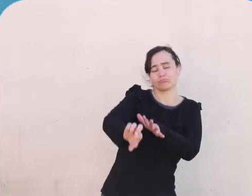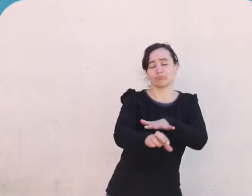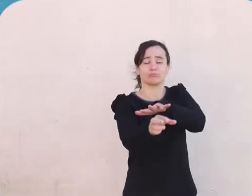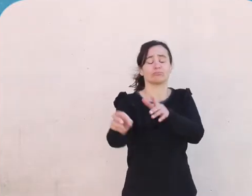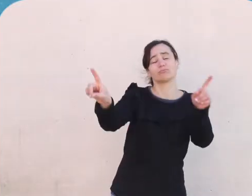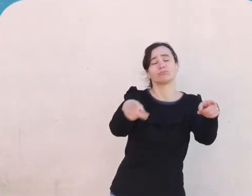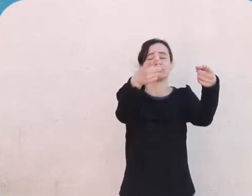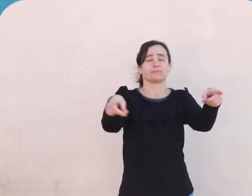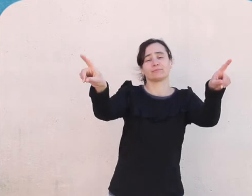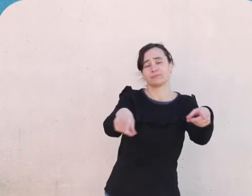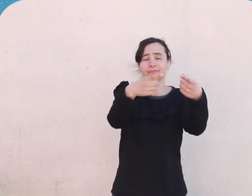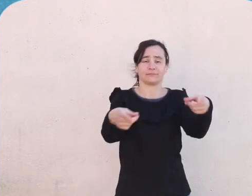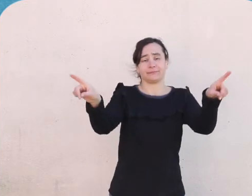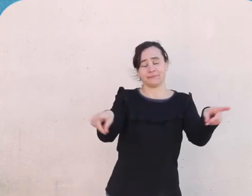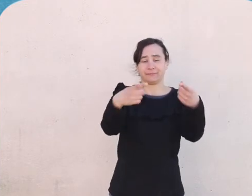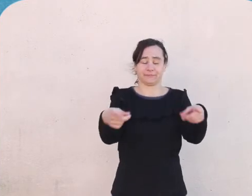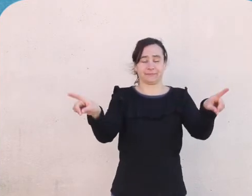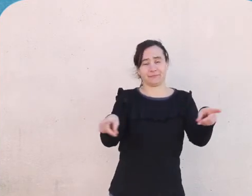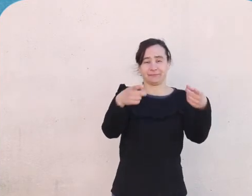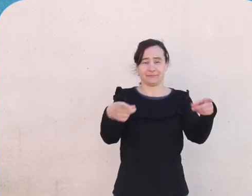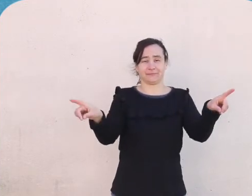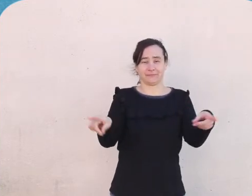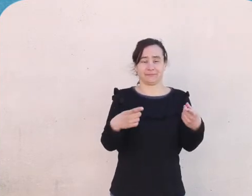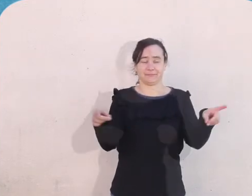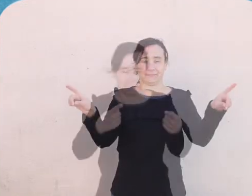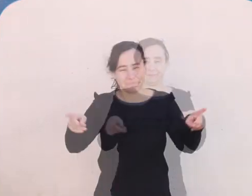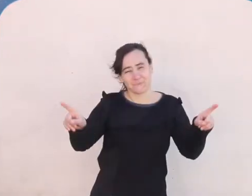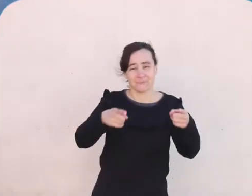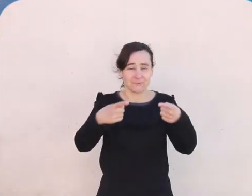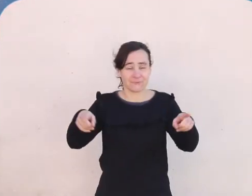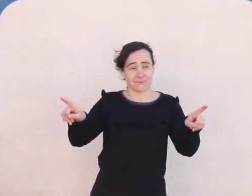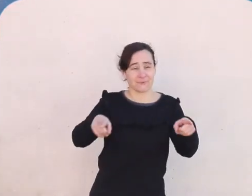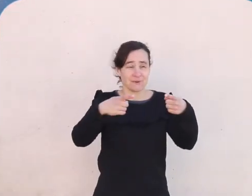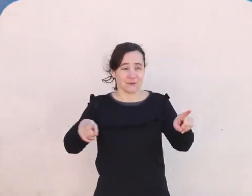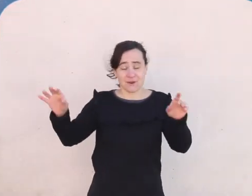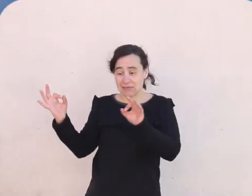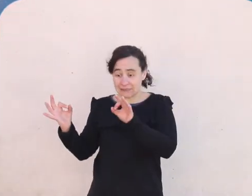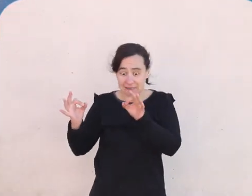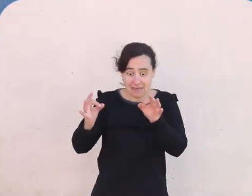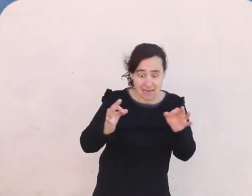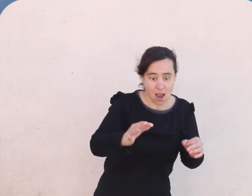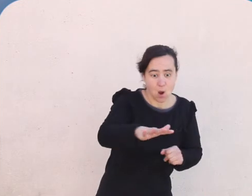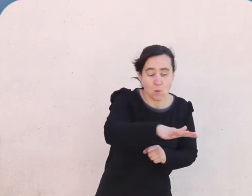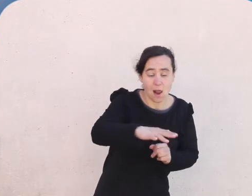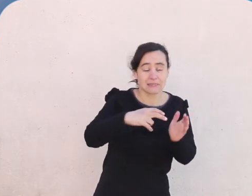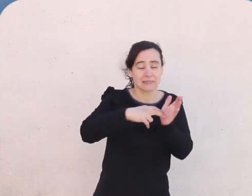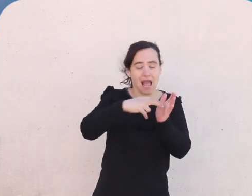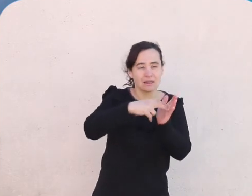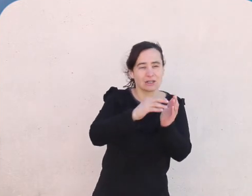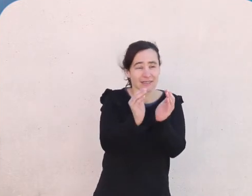La raya está rayada, no le gusta su color, aquí están los caracoles para pintar su